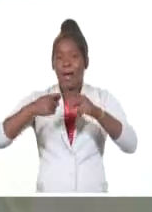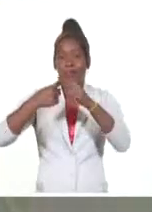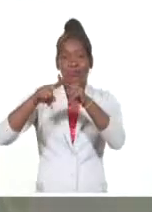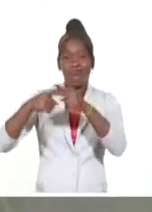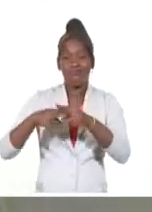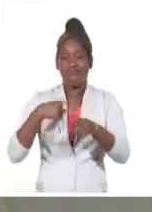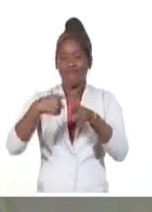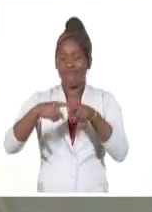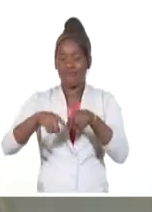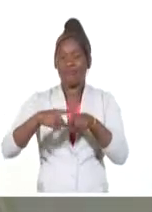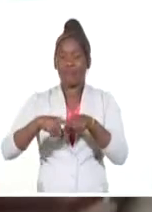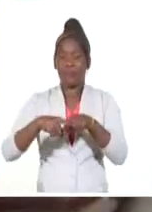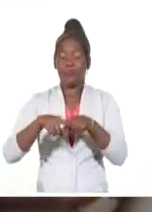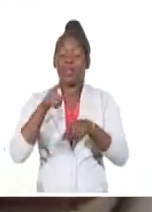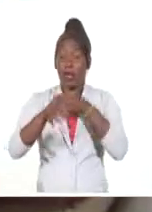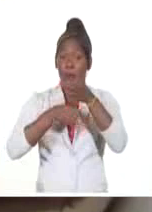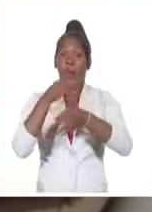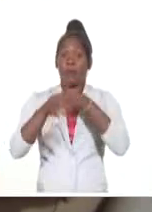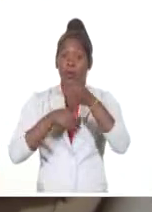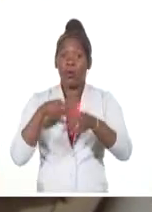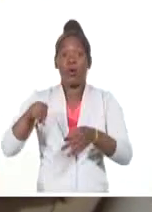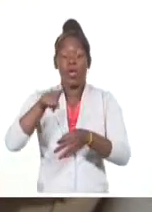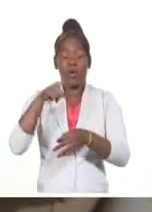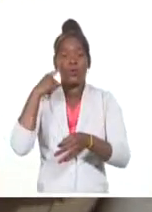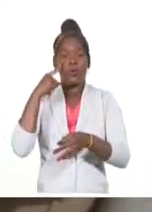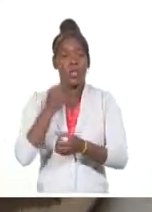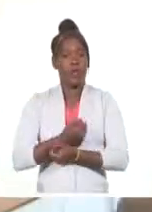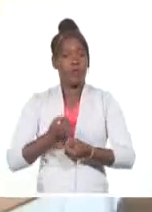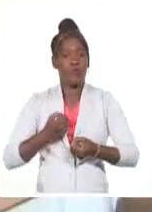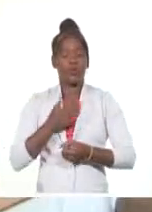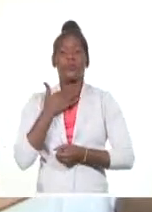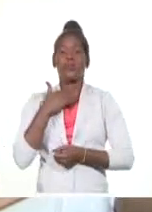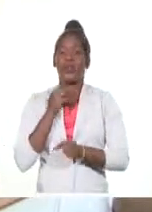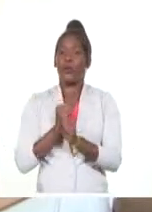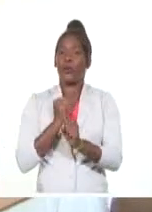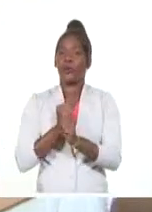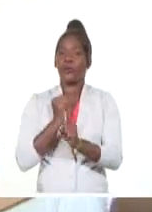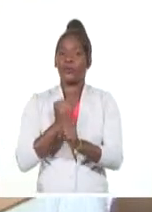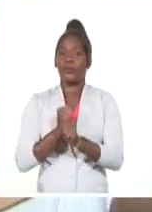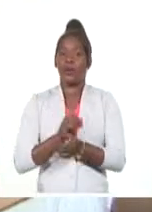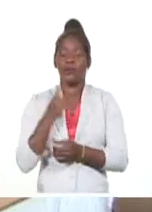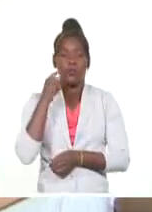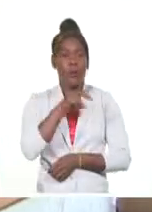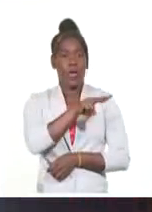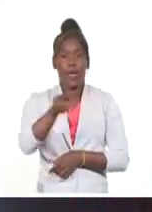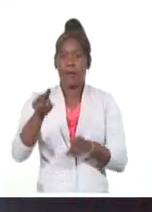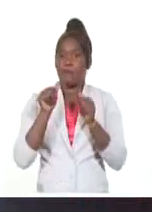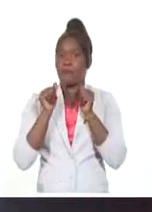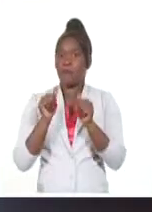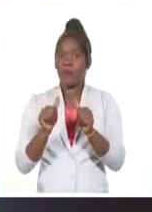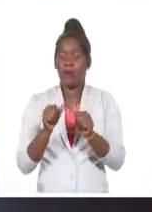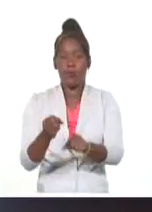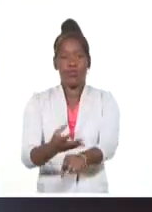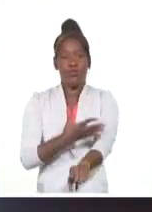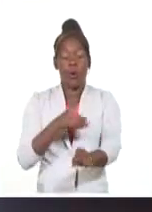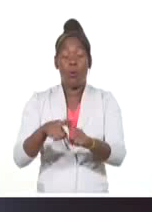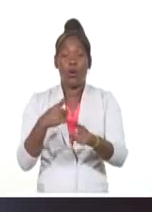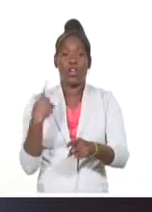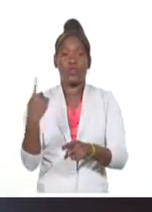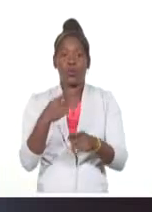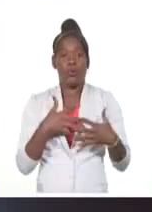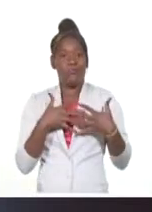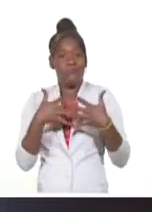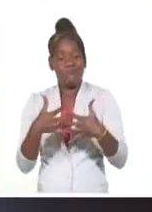en cada lugar visitado y se muestran deseos de hacer. Y apreciamos un ambiente favorable, mucho optimismo